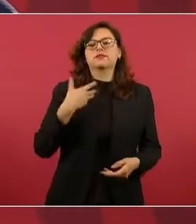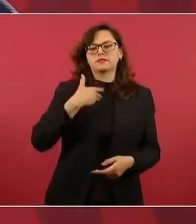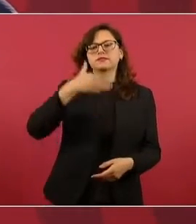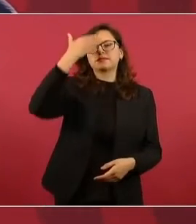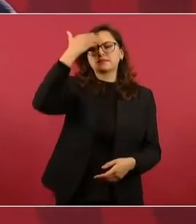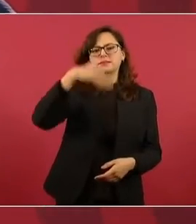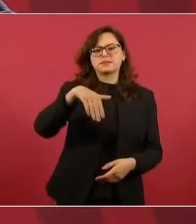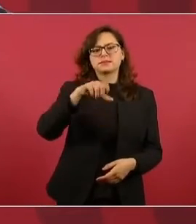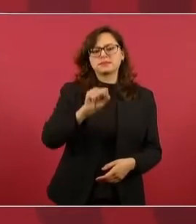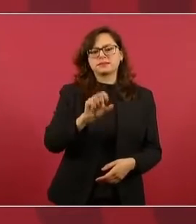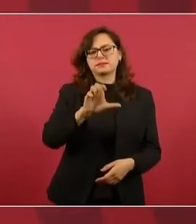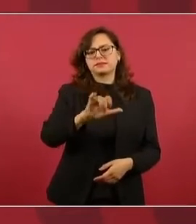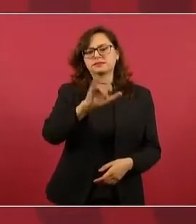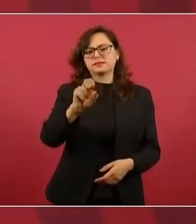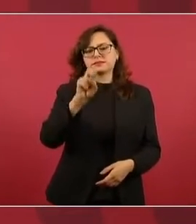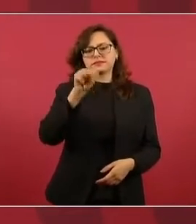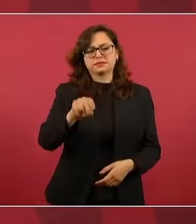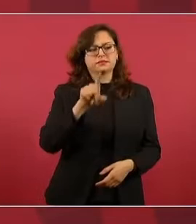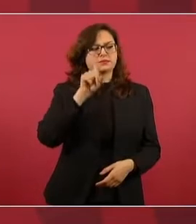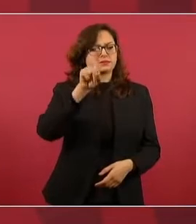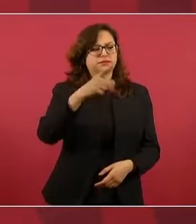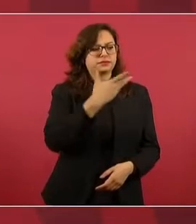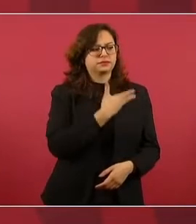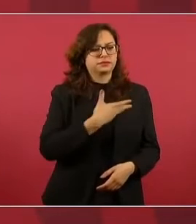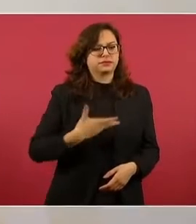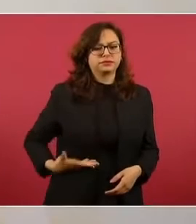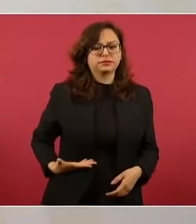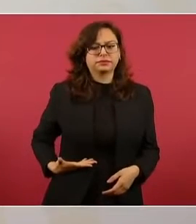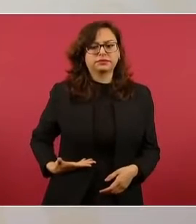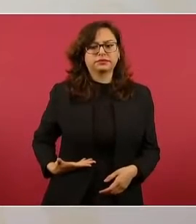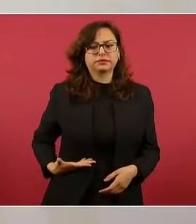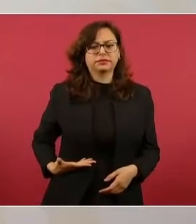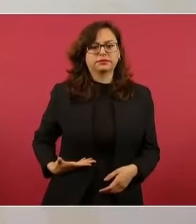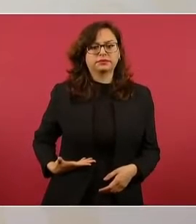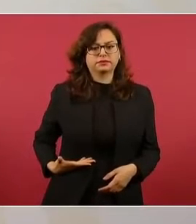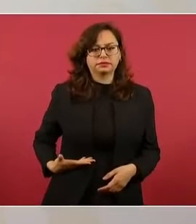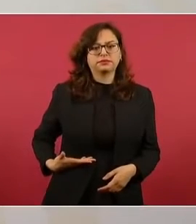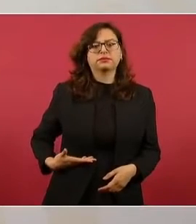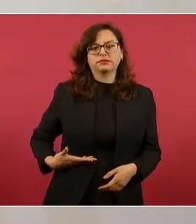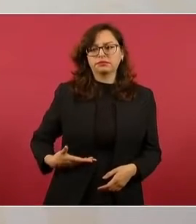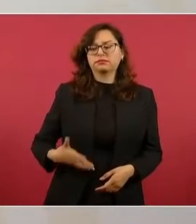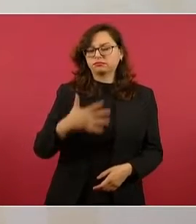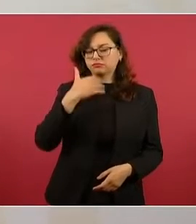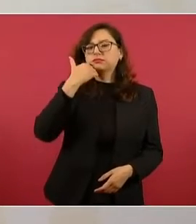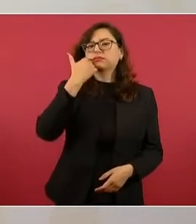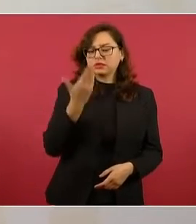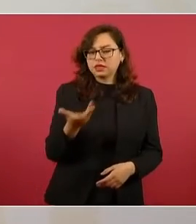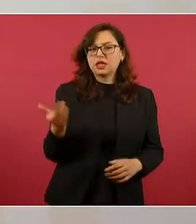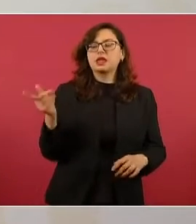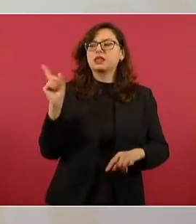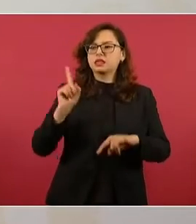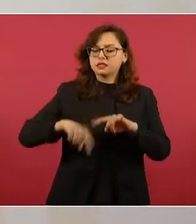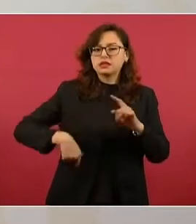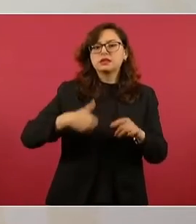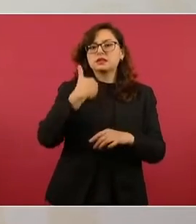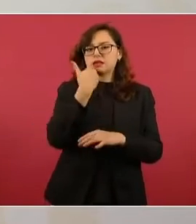quiere que se termine con esa corrupción, pero